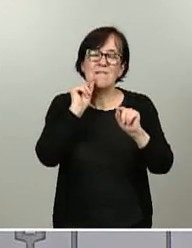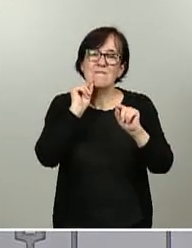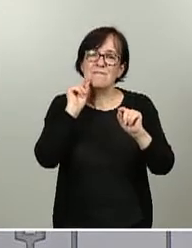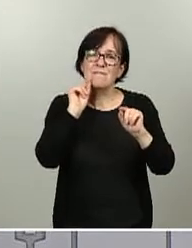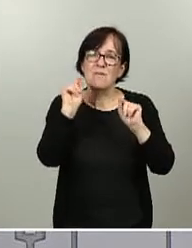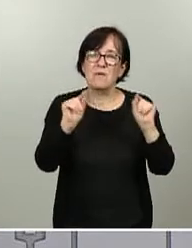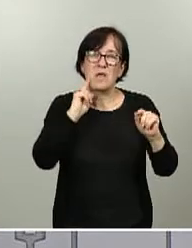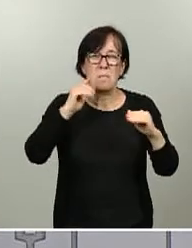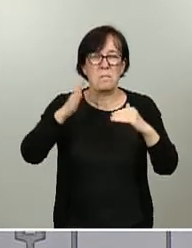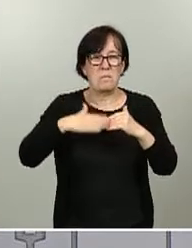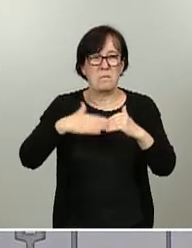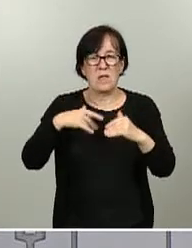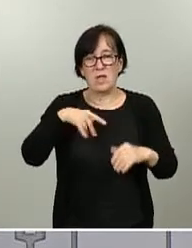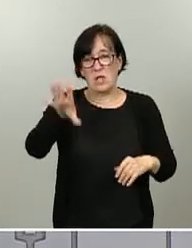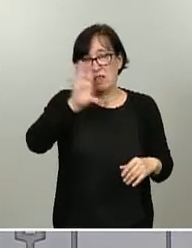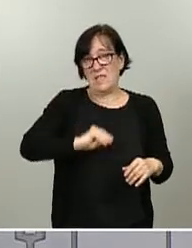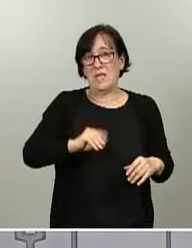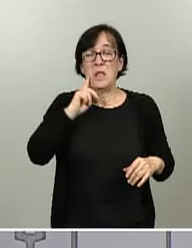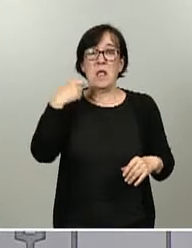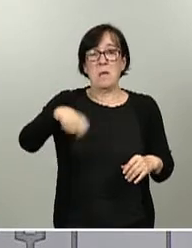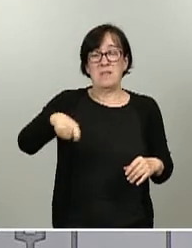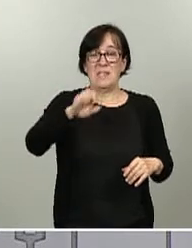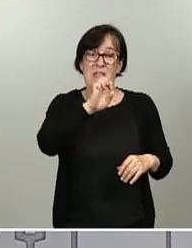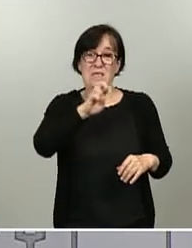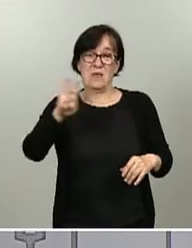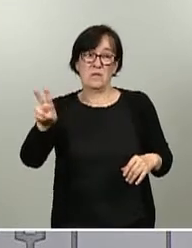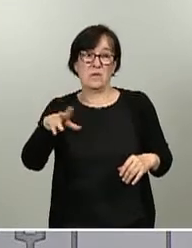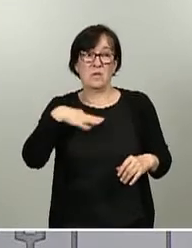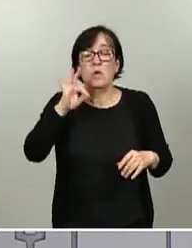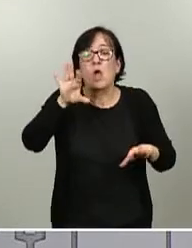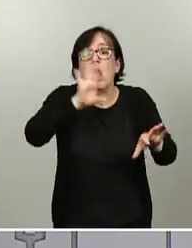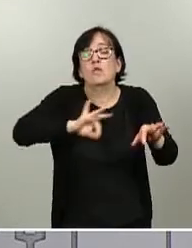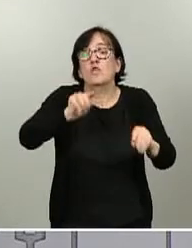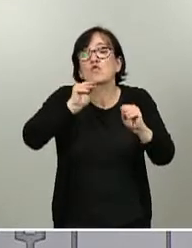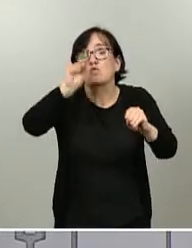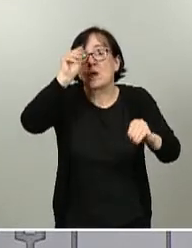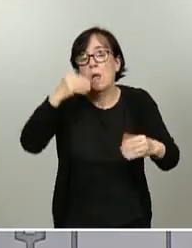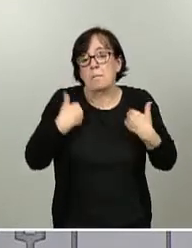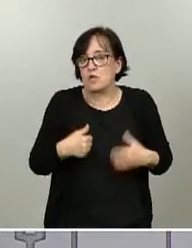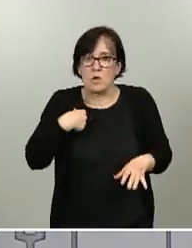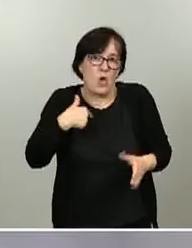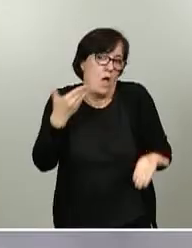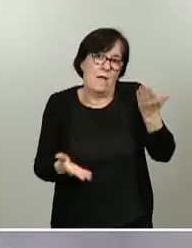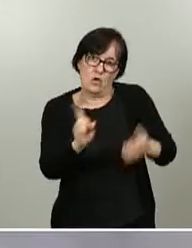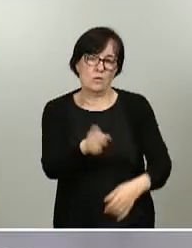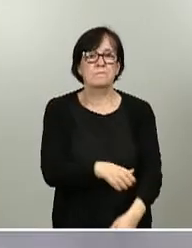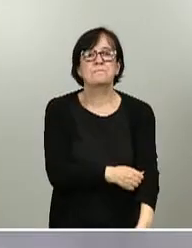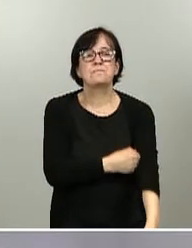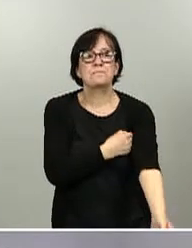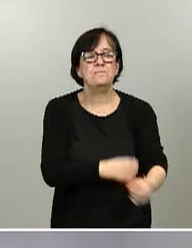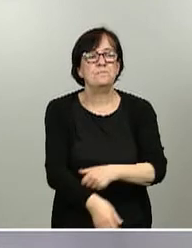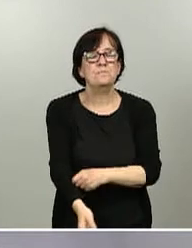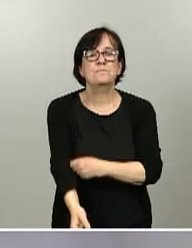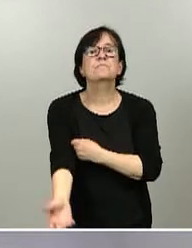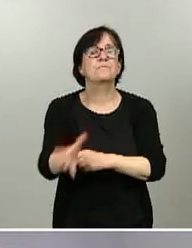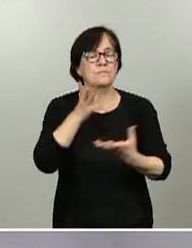entiendo que puede tener el presidente de los Estados Unidos, pues es una decisión personal que yo no voy a valorar. Doctor, pues muchísimas